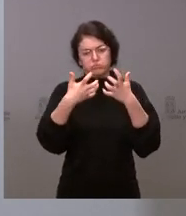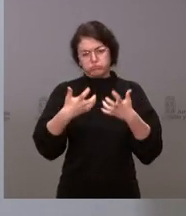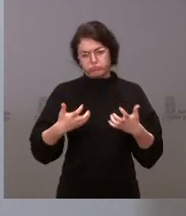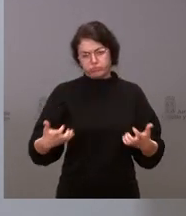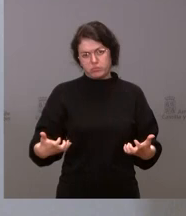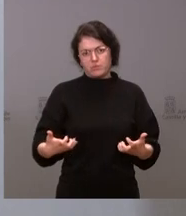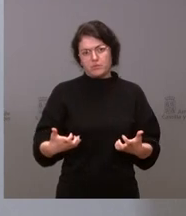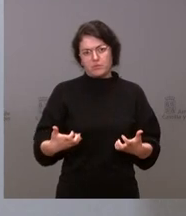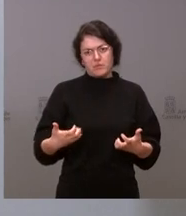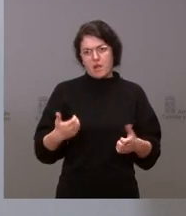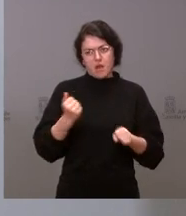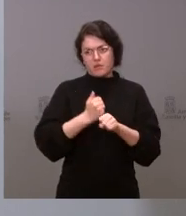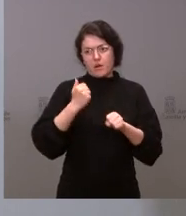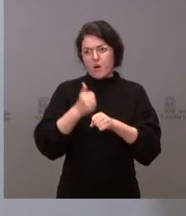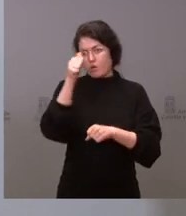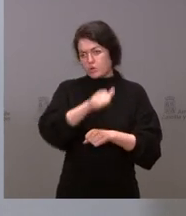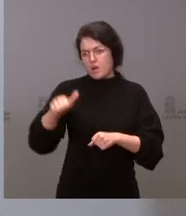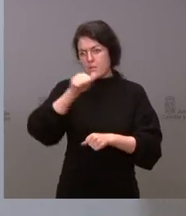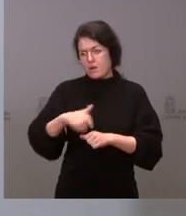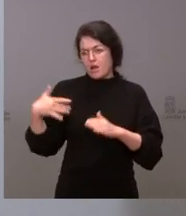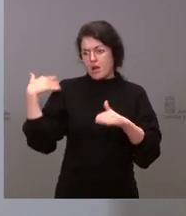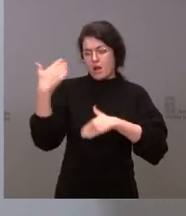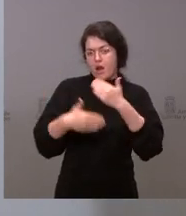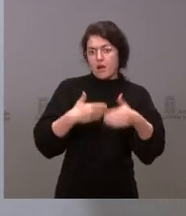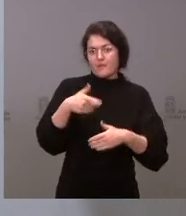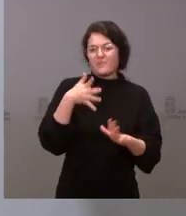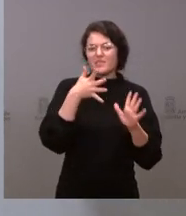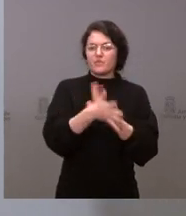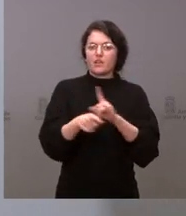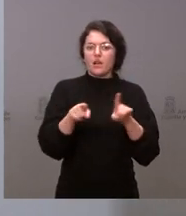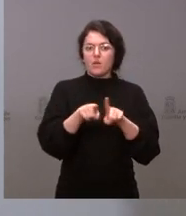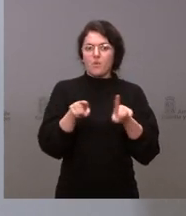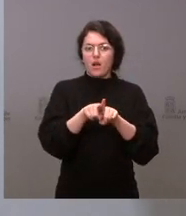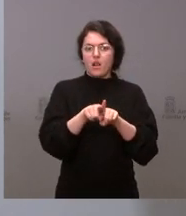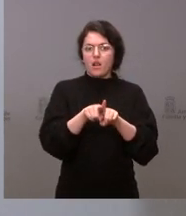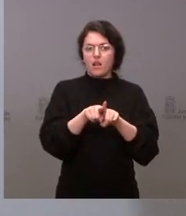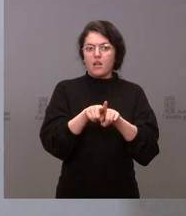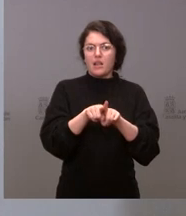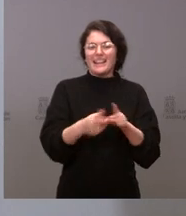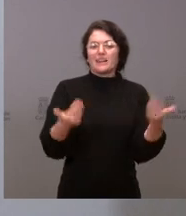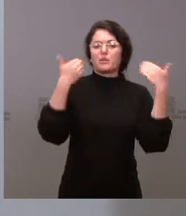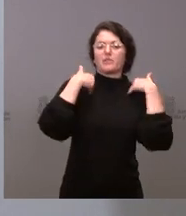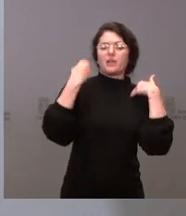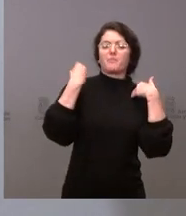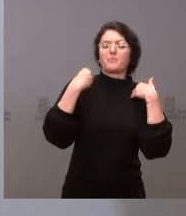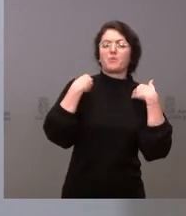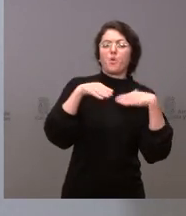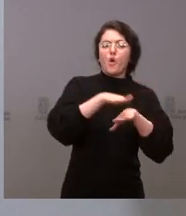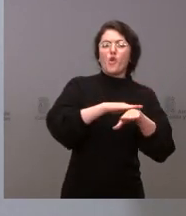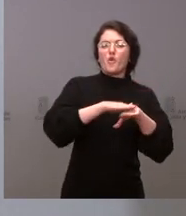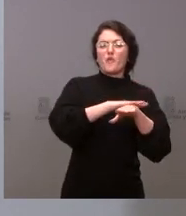este tiempo. ¿En qué medida es un documento fruto del Gobierno en funciones y qué ha aportado